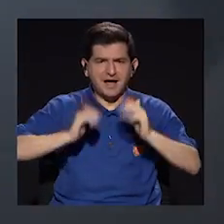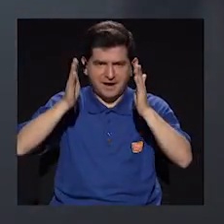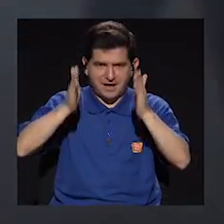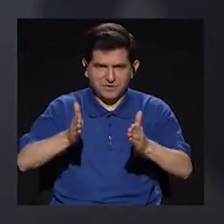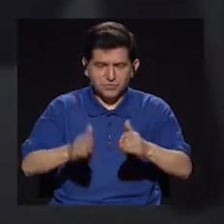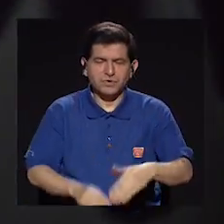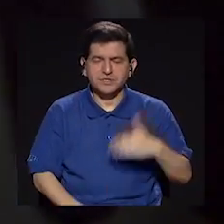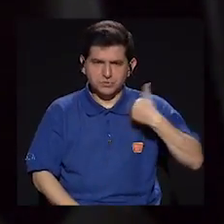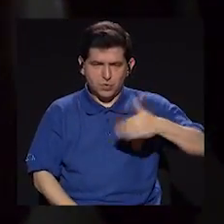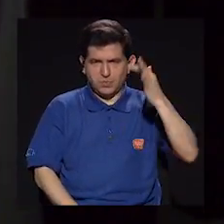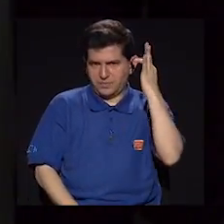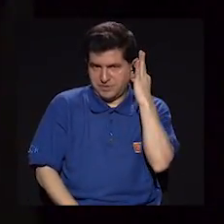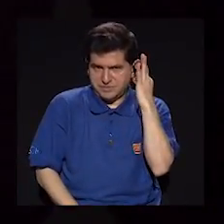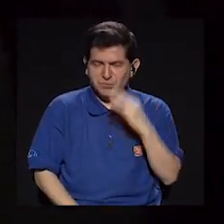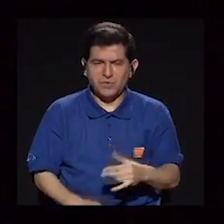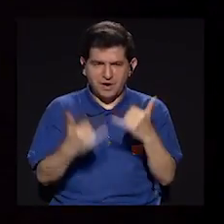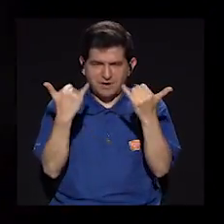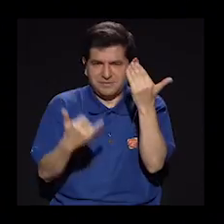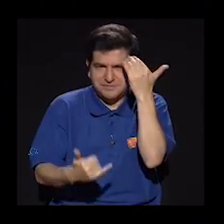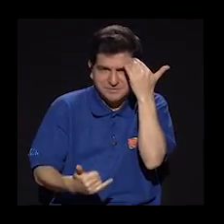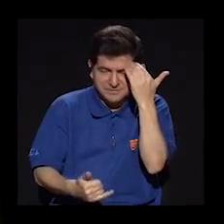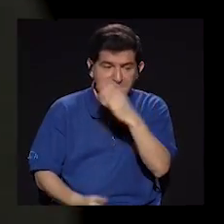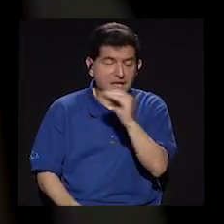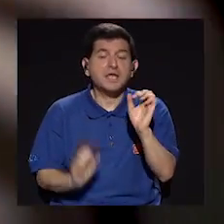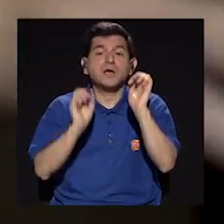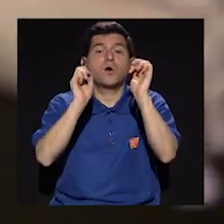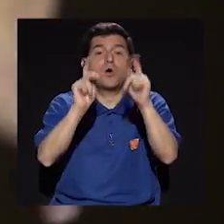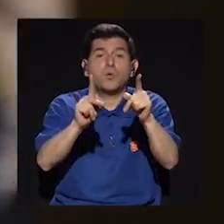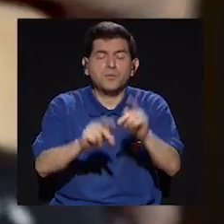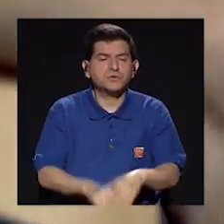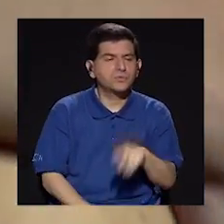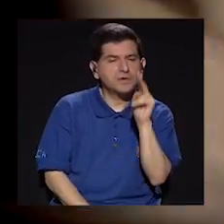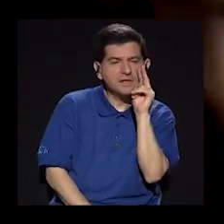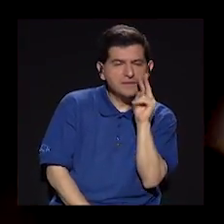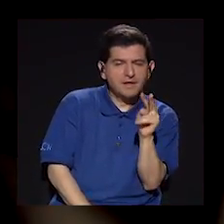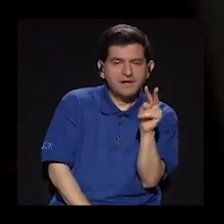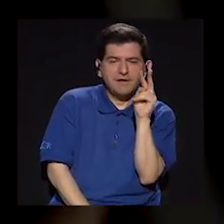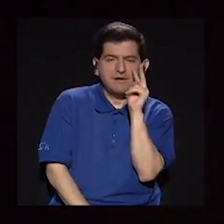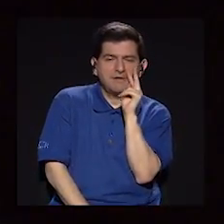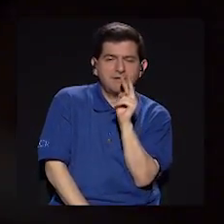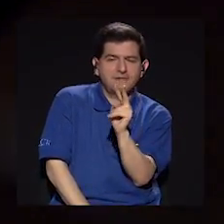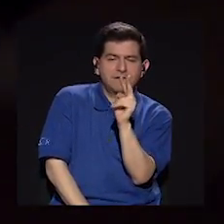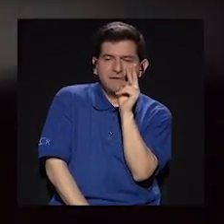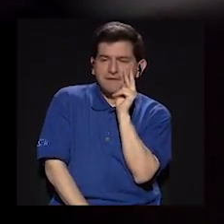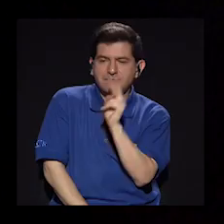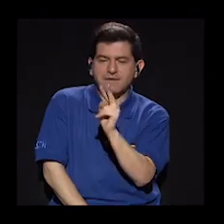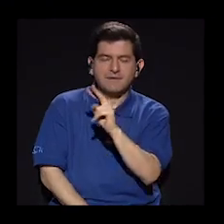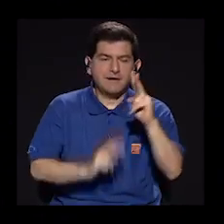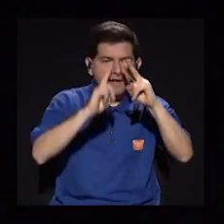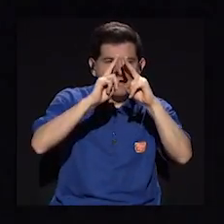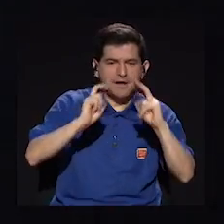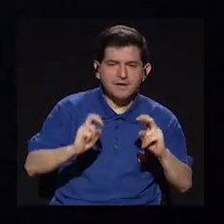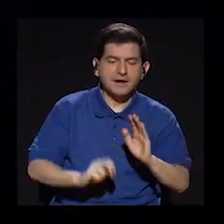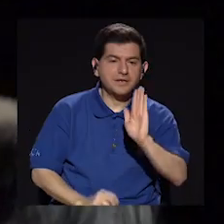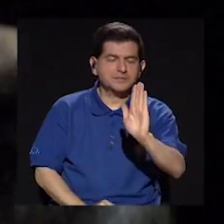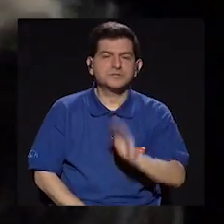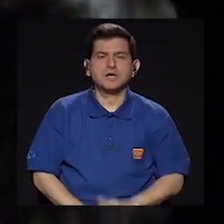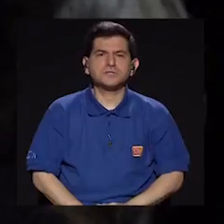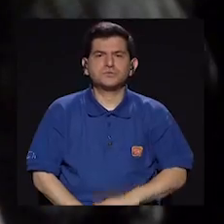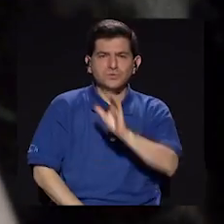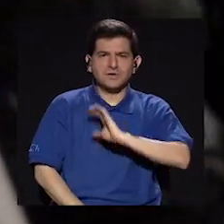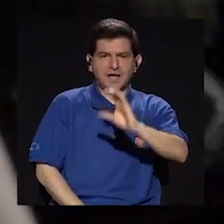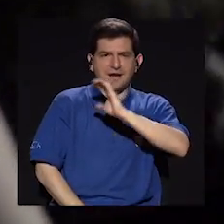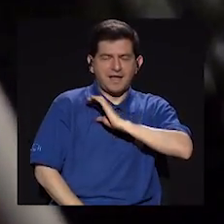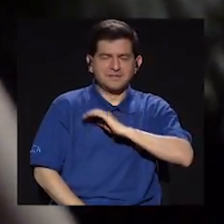actores y actrices, y tener el chance como de observarlos y un poco analizar su